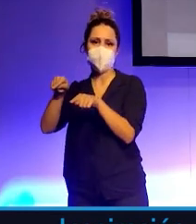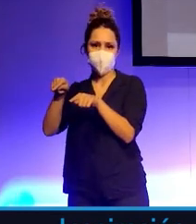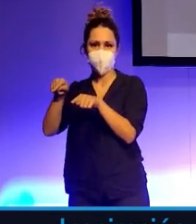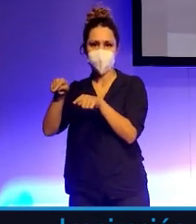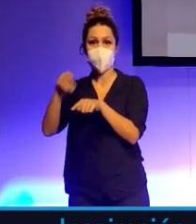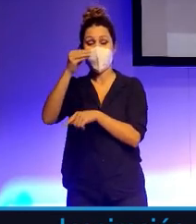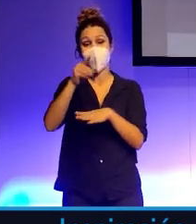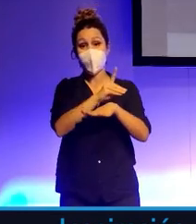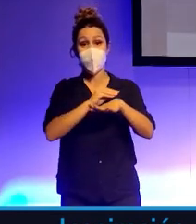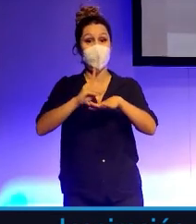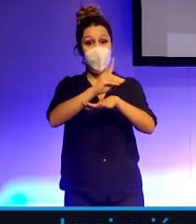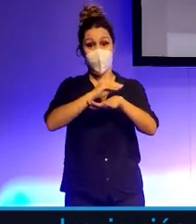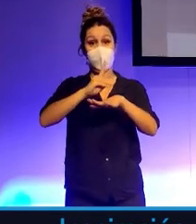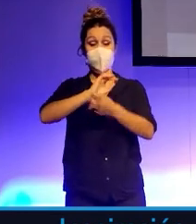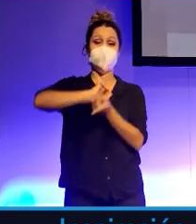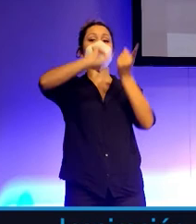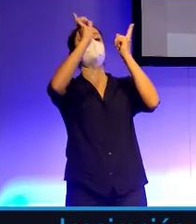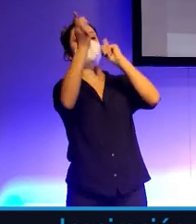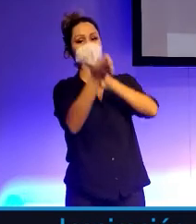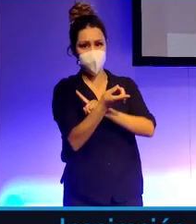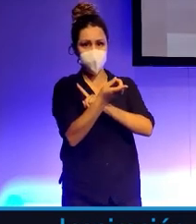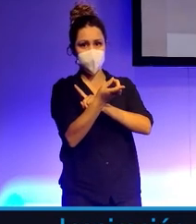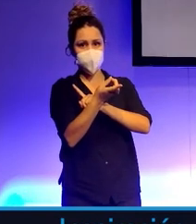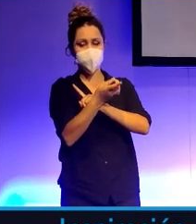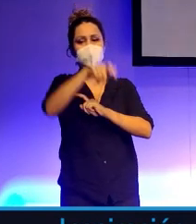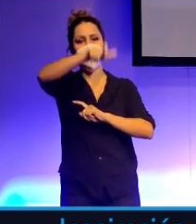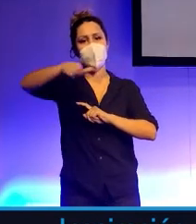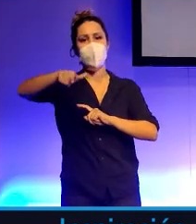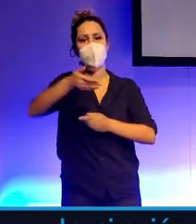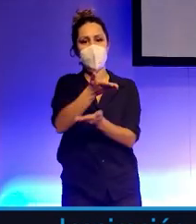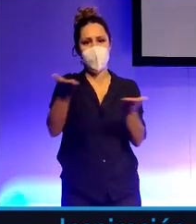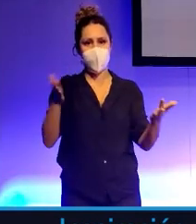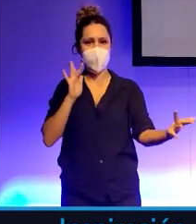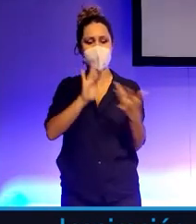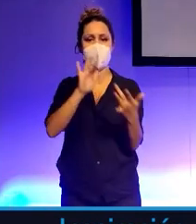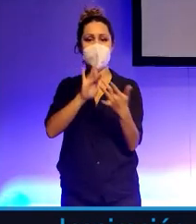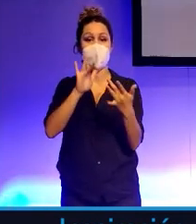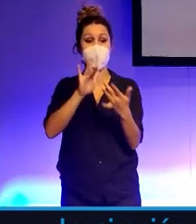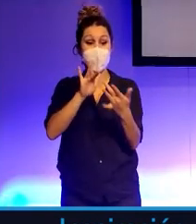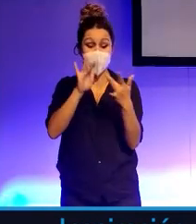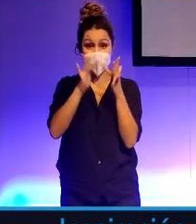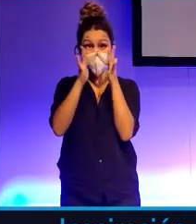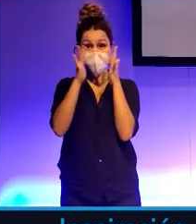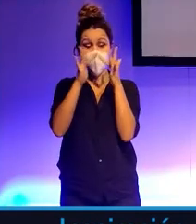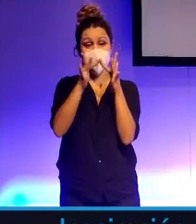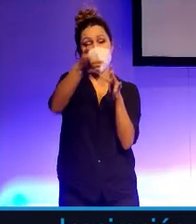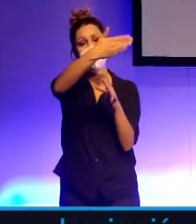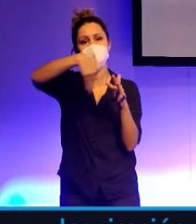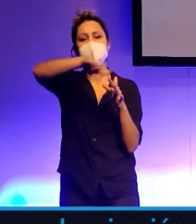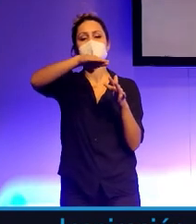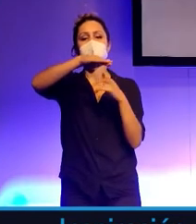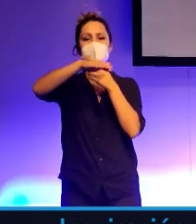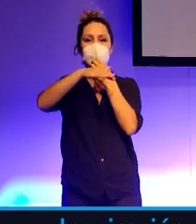digital, volver a reconectar con lo humano. Porque es ahí, creando una conexión humana real,